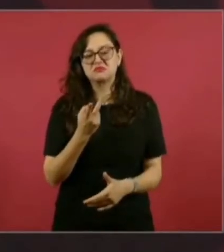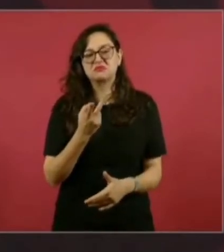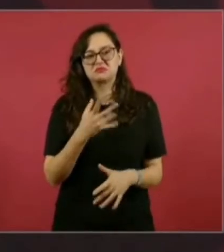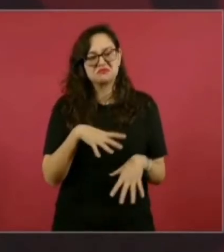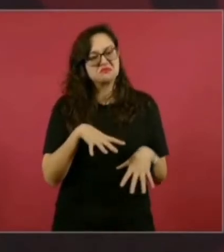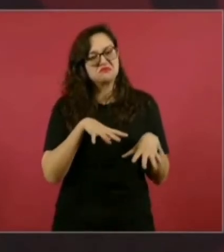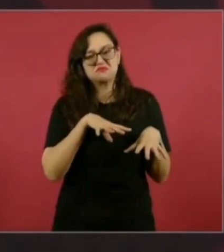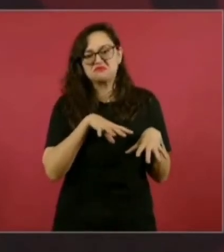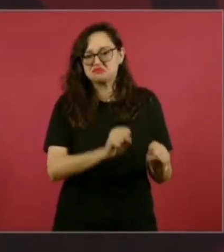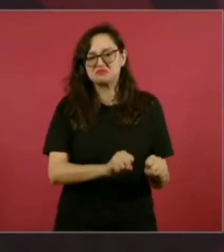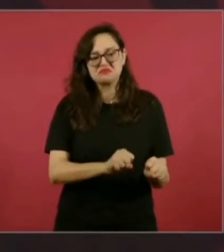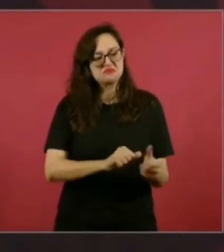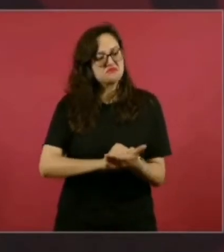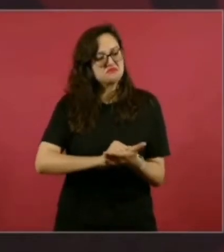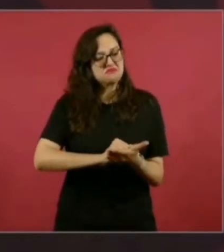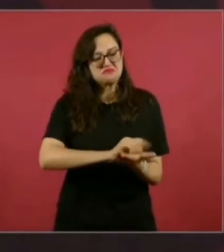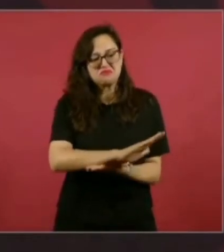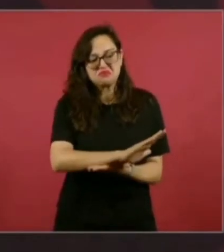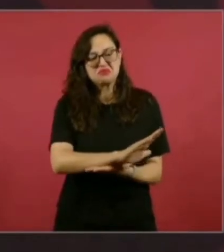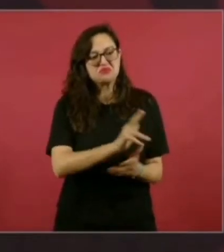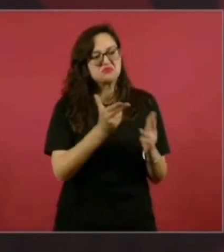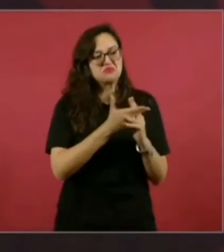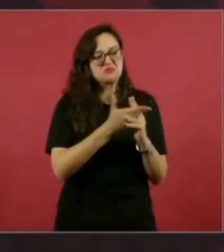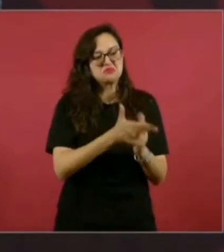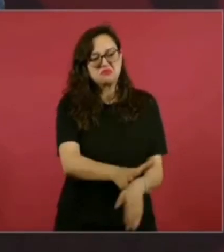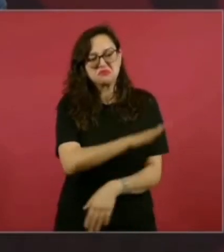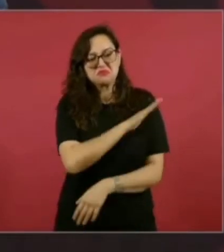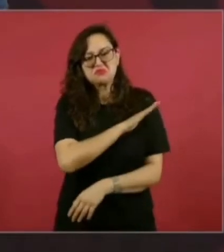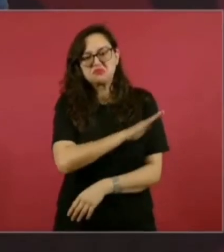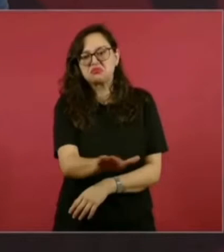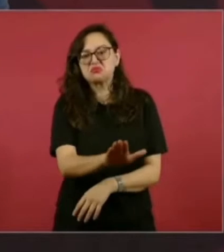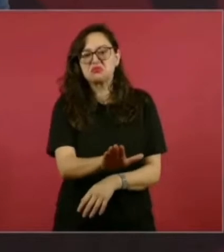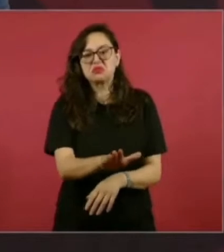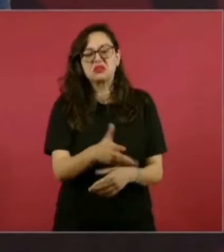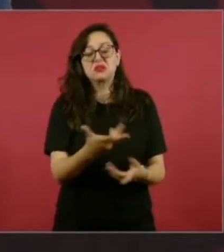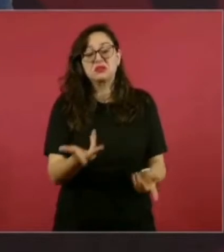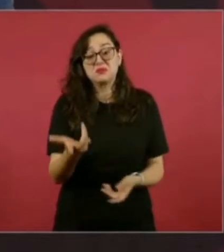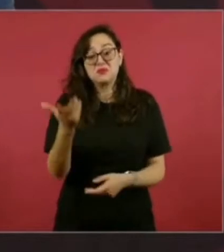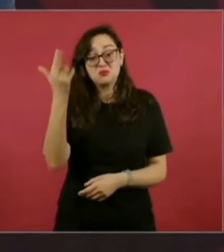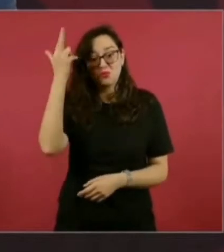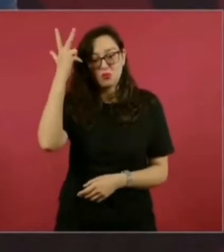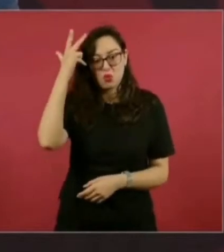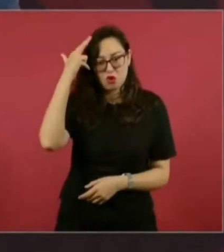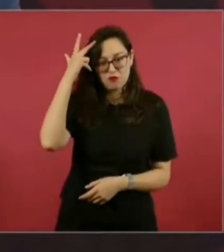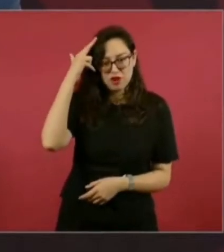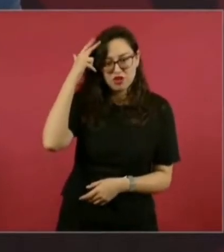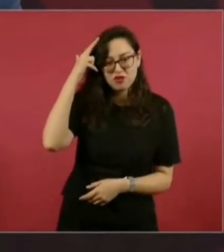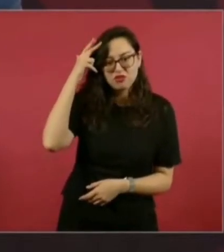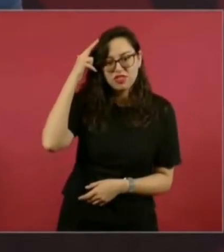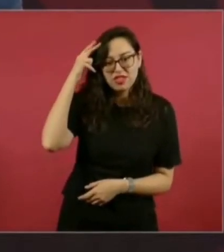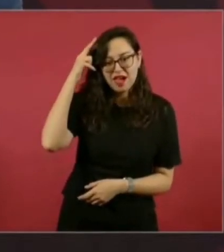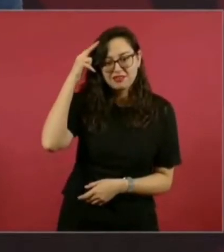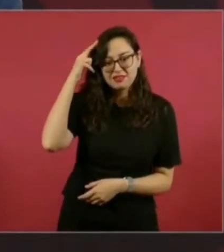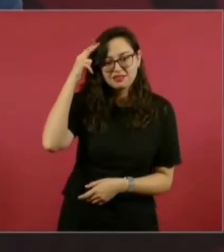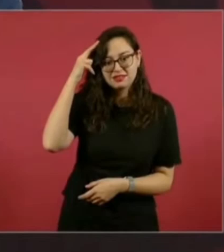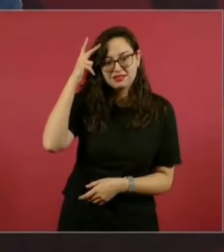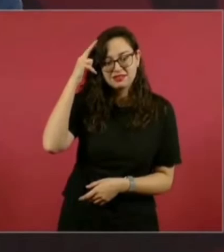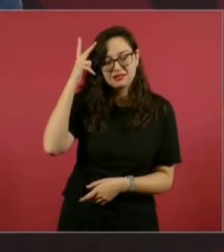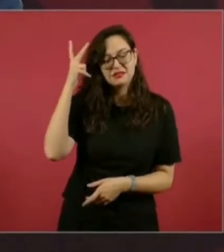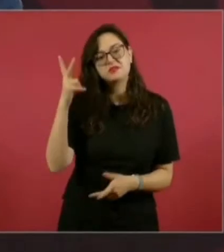calcula que en la guerra contra los yaquis, durante el porfiriato, asesinaron